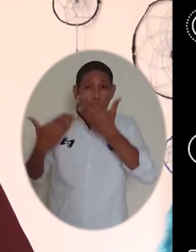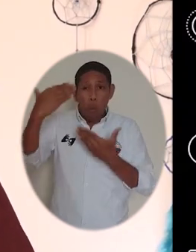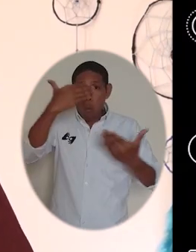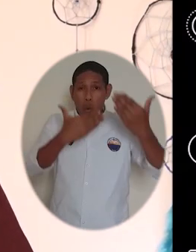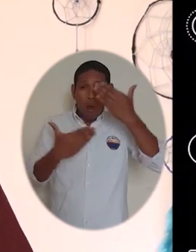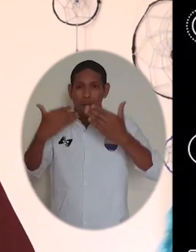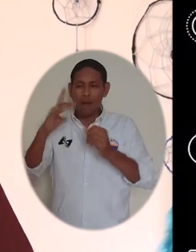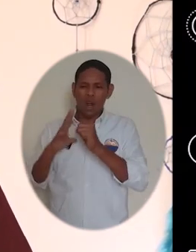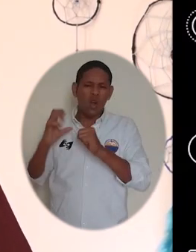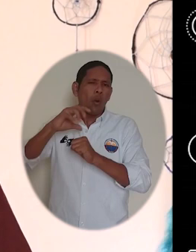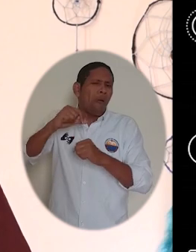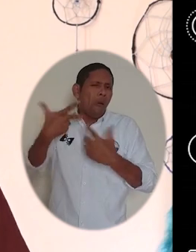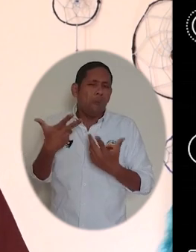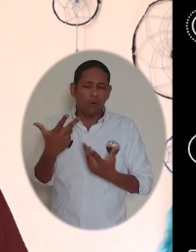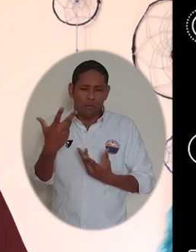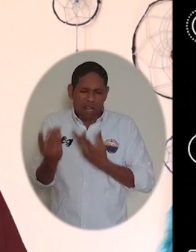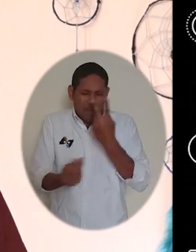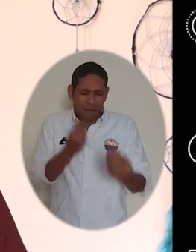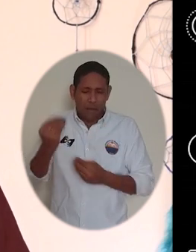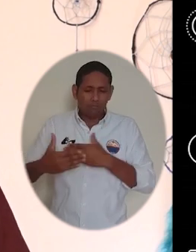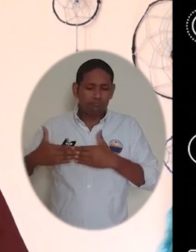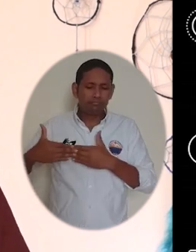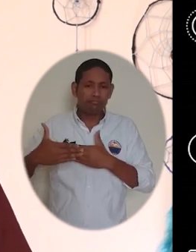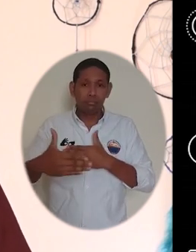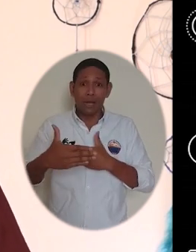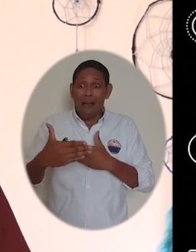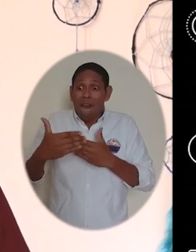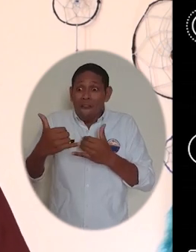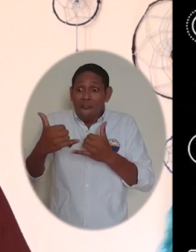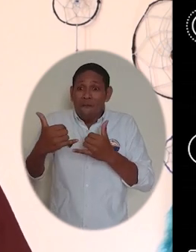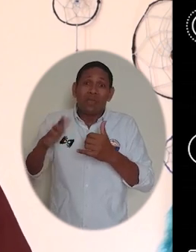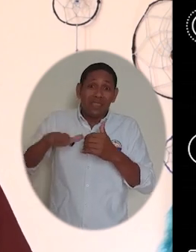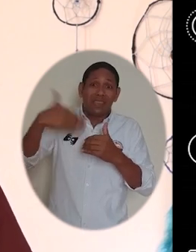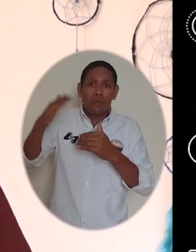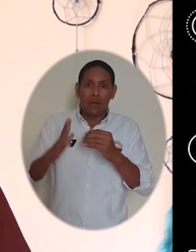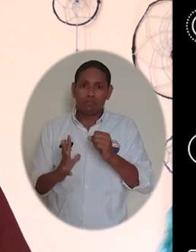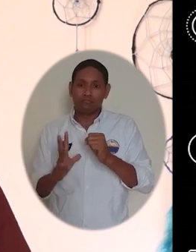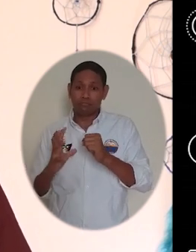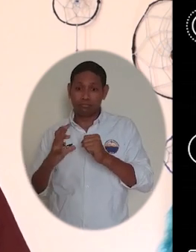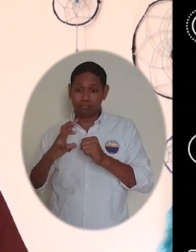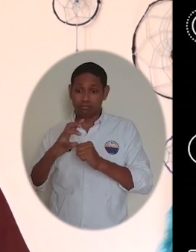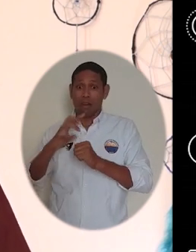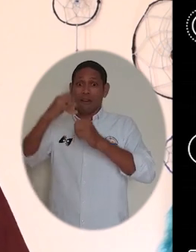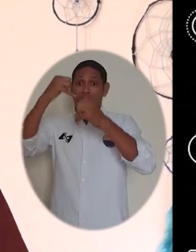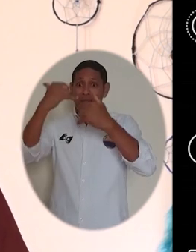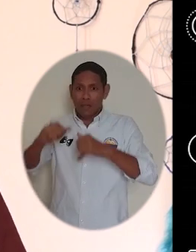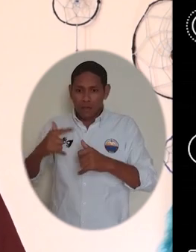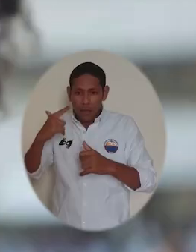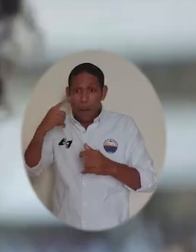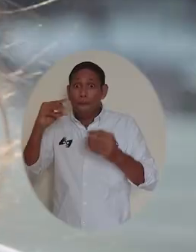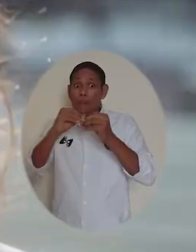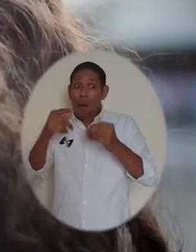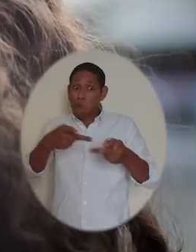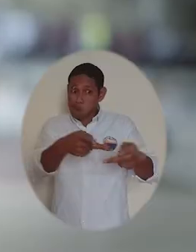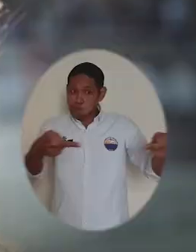análisis de las mismas y cómo, posterior a la pandemia, esto será un espacio para la investigación y la innovación.